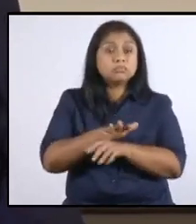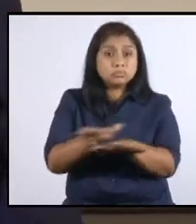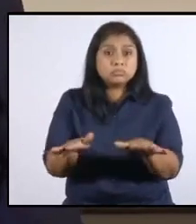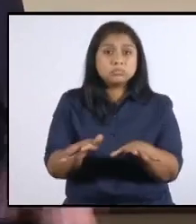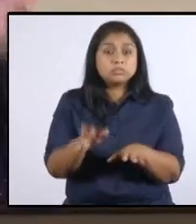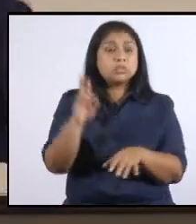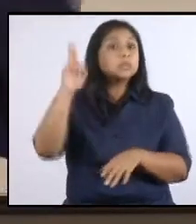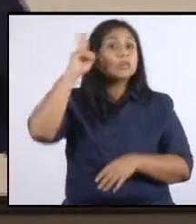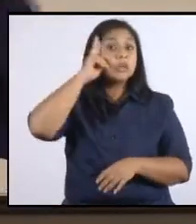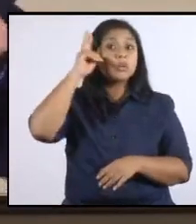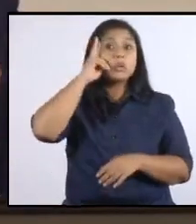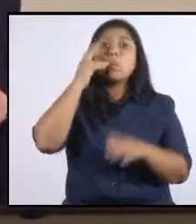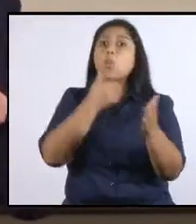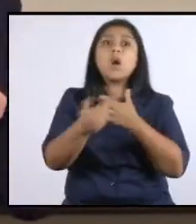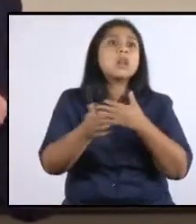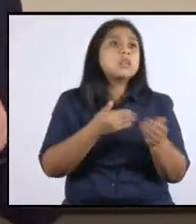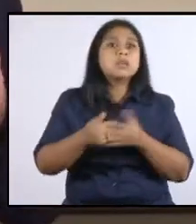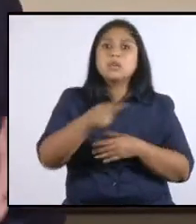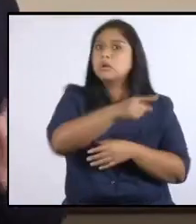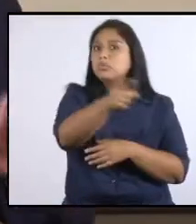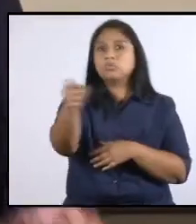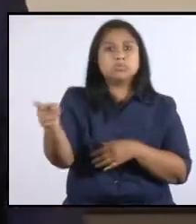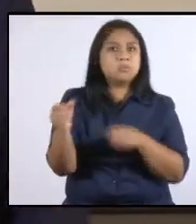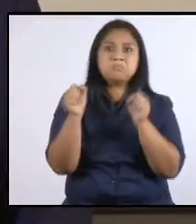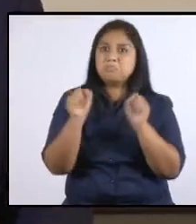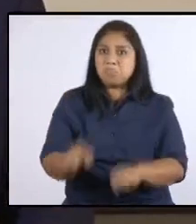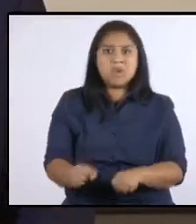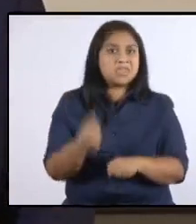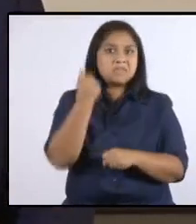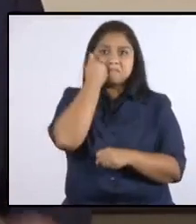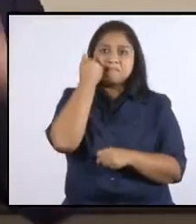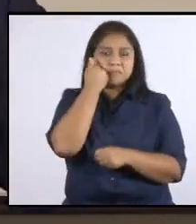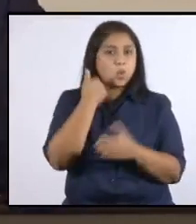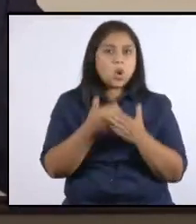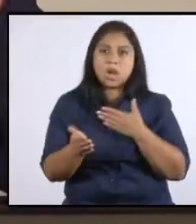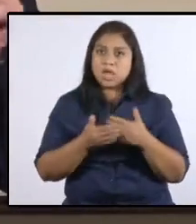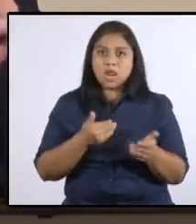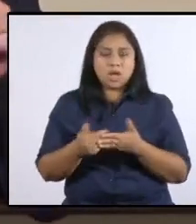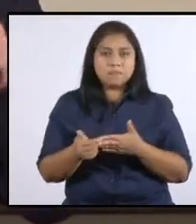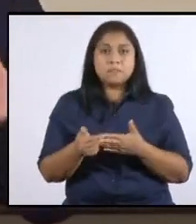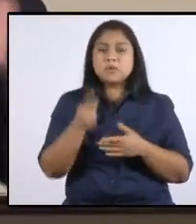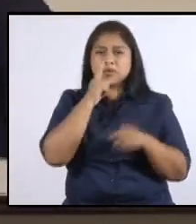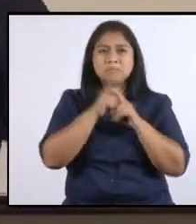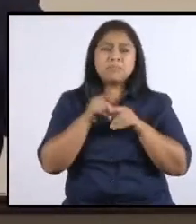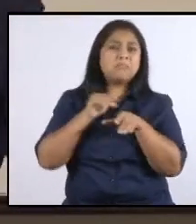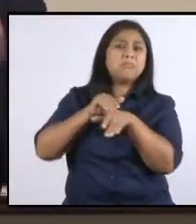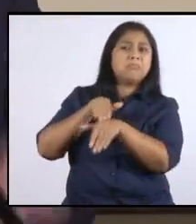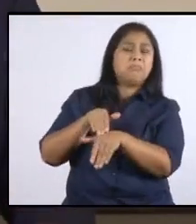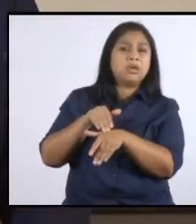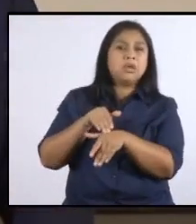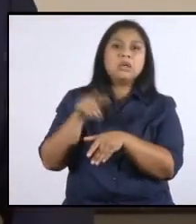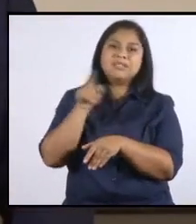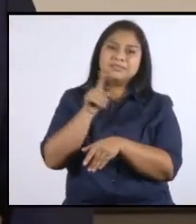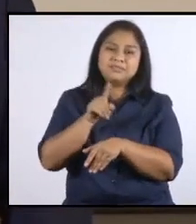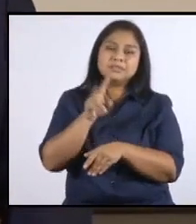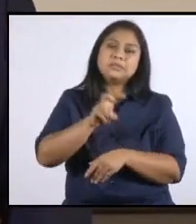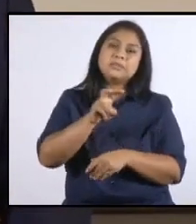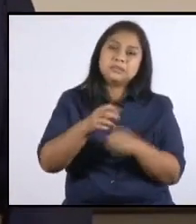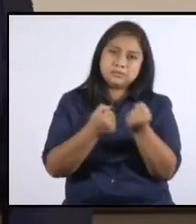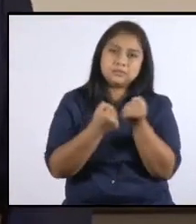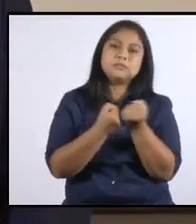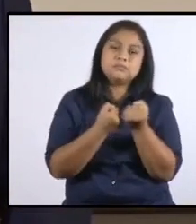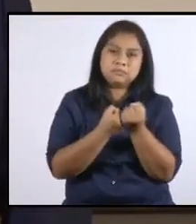Recordemos que cualquiera de nosotros puede salir contaminado y más que el rechazo, necesitamos el apoyo.